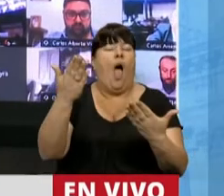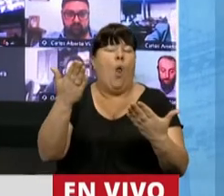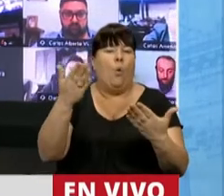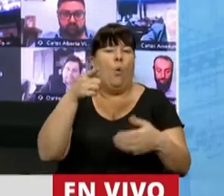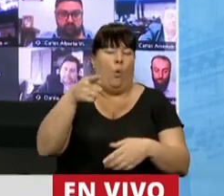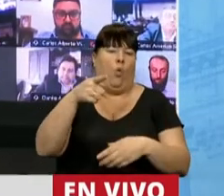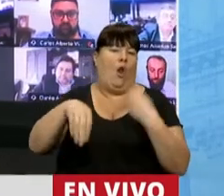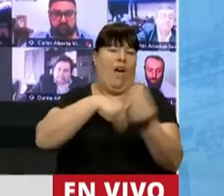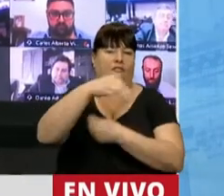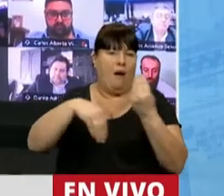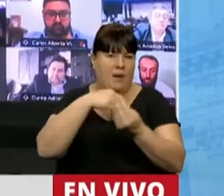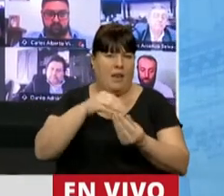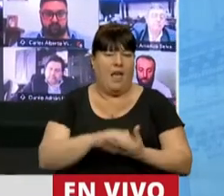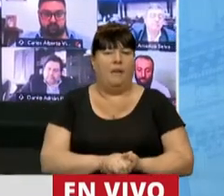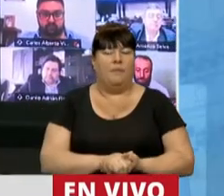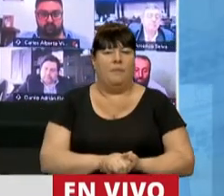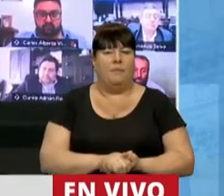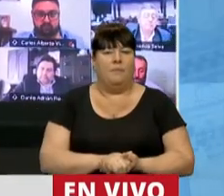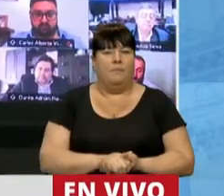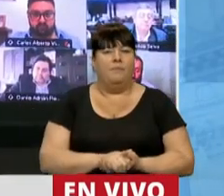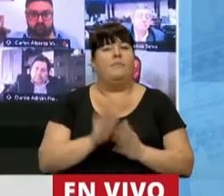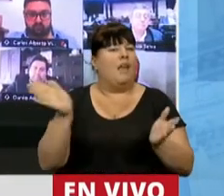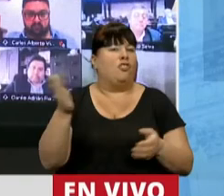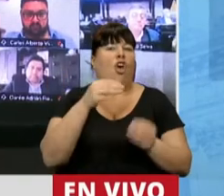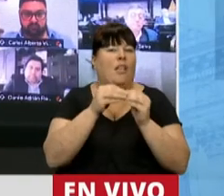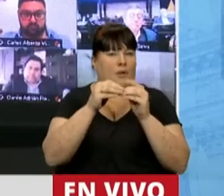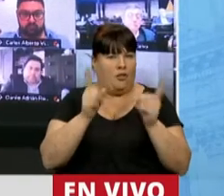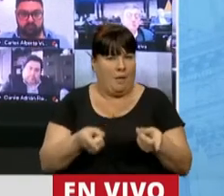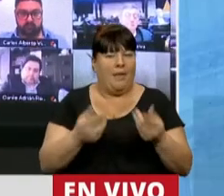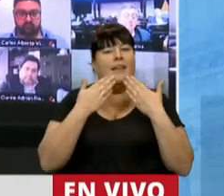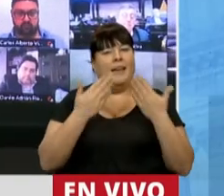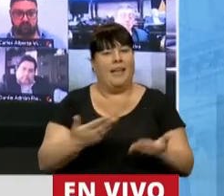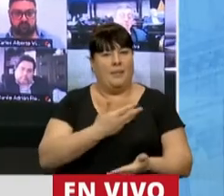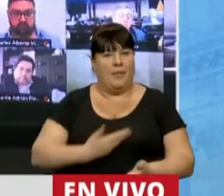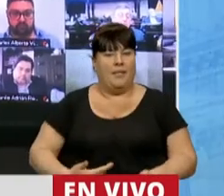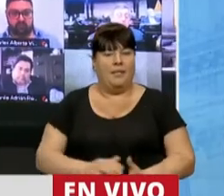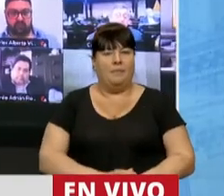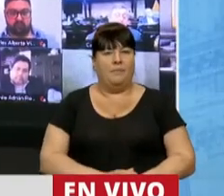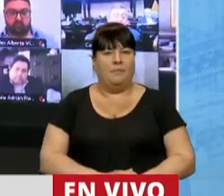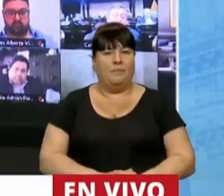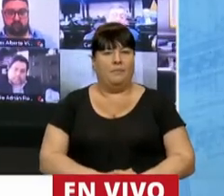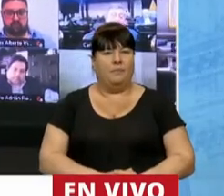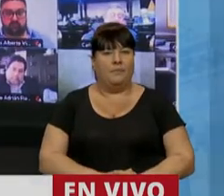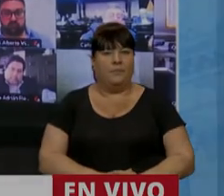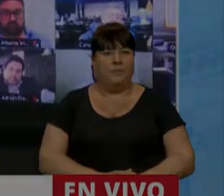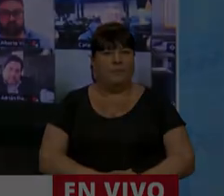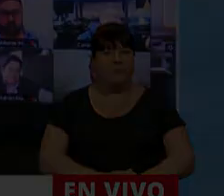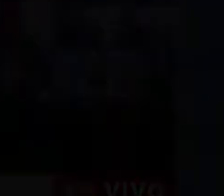grande a toda su familia y a todos sus amigos. Gracias, señor Presidente. Gracias, diputado Caña.